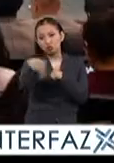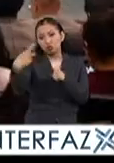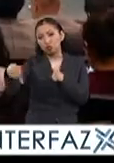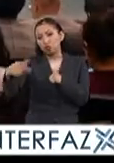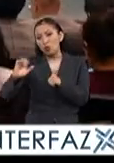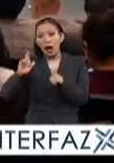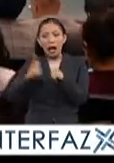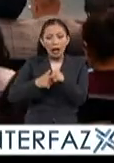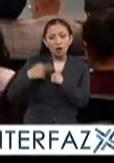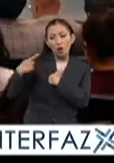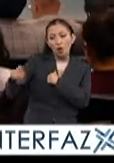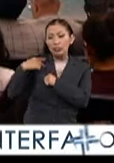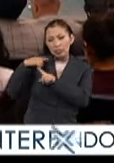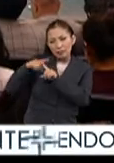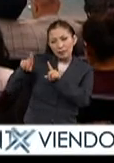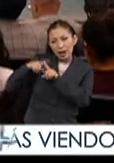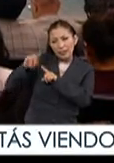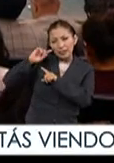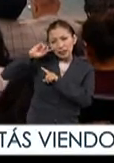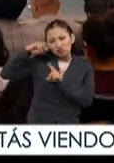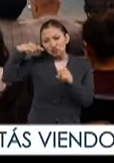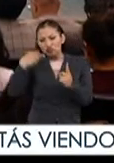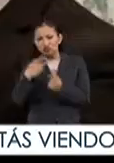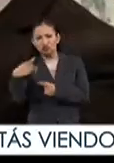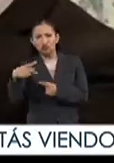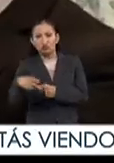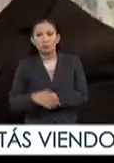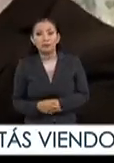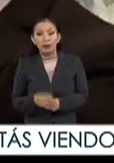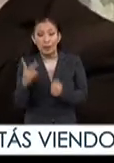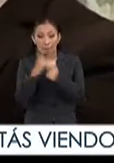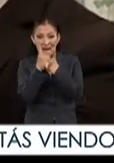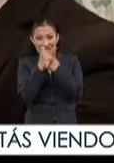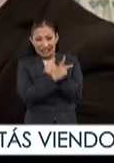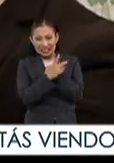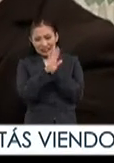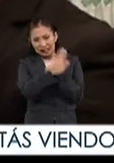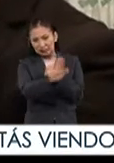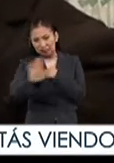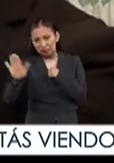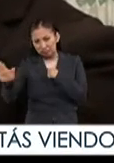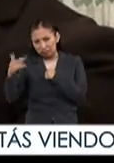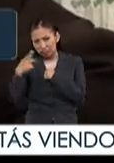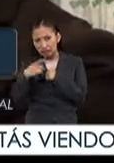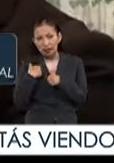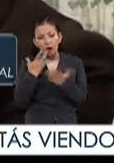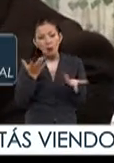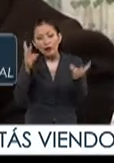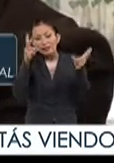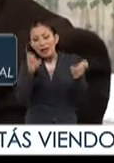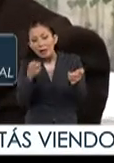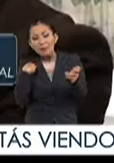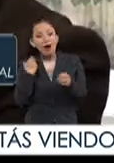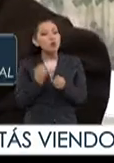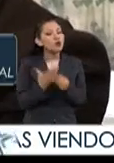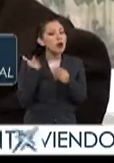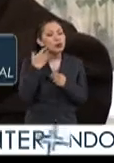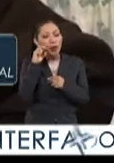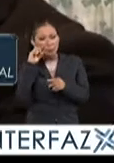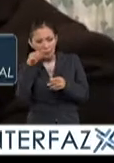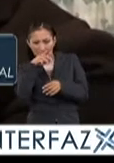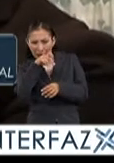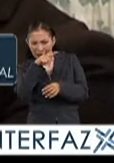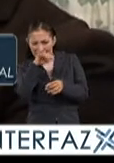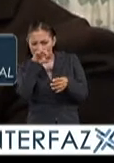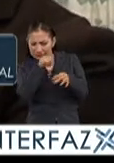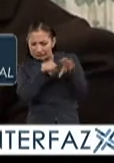algunos basados en diversas perspectivas. Los países a nivel nacional han tomado el tema de la medición de las metas